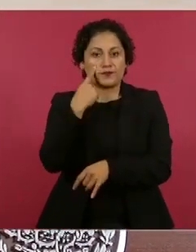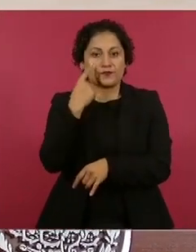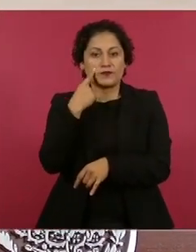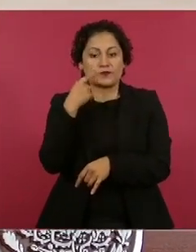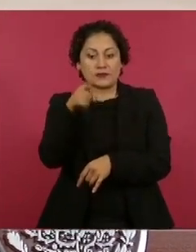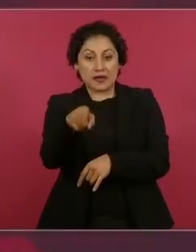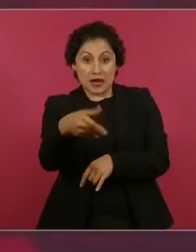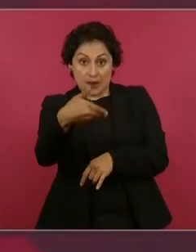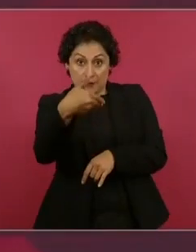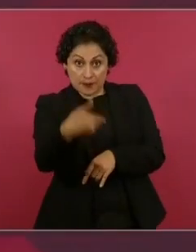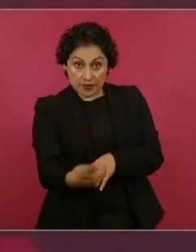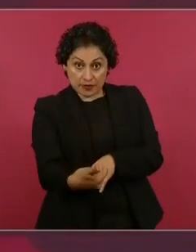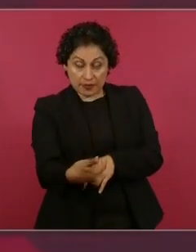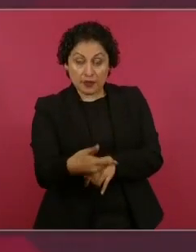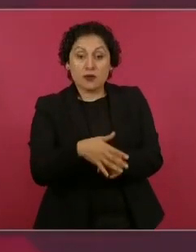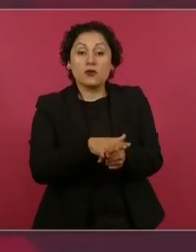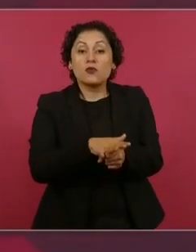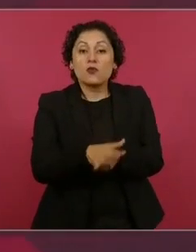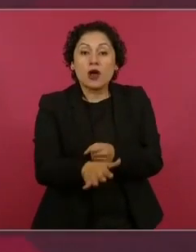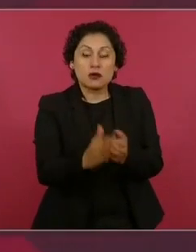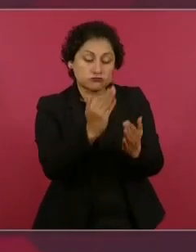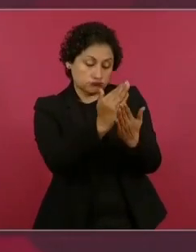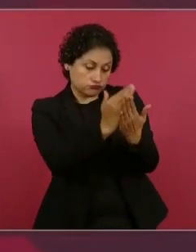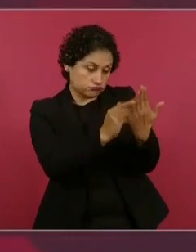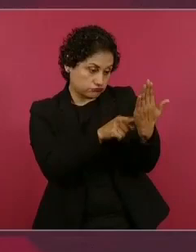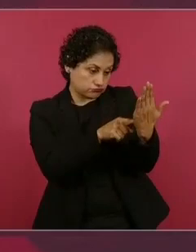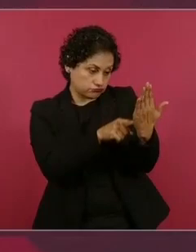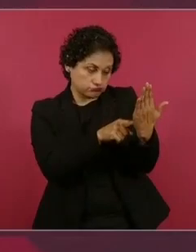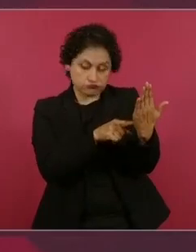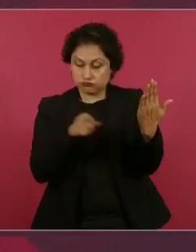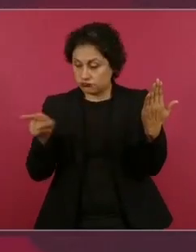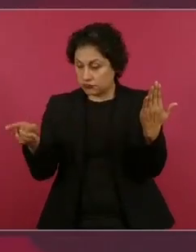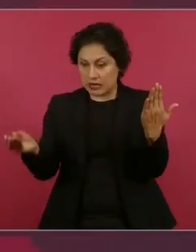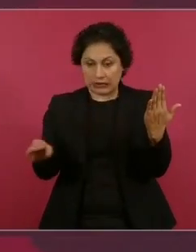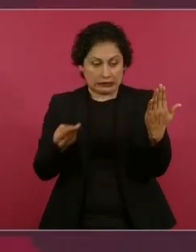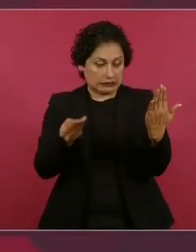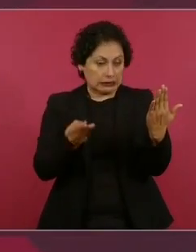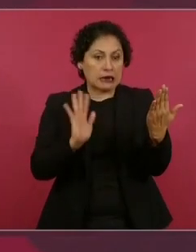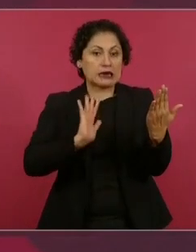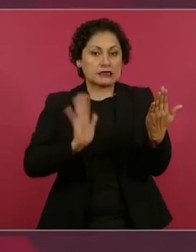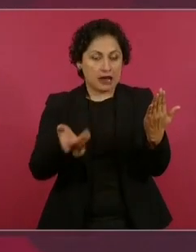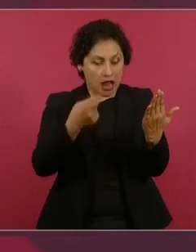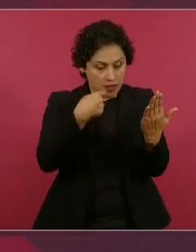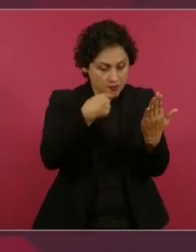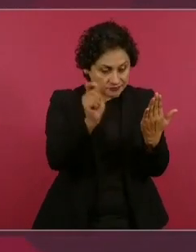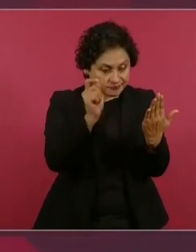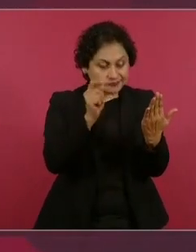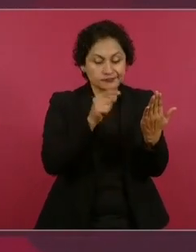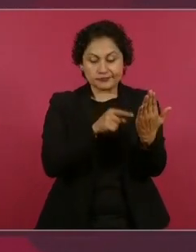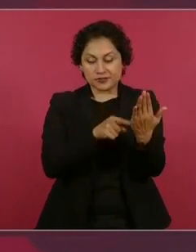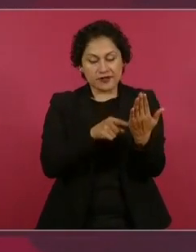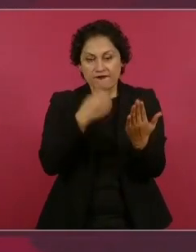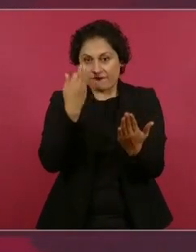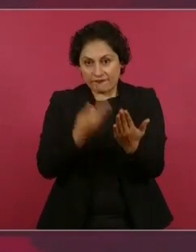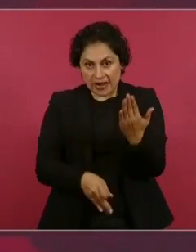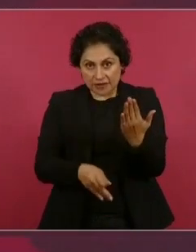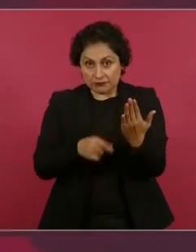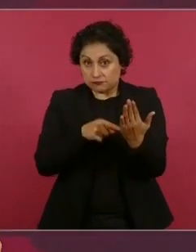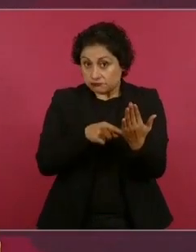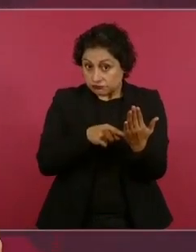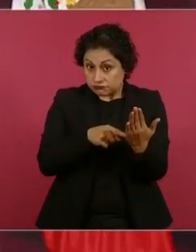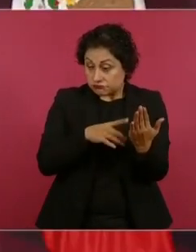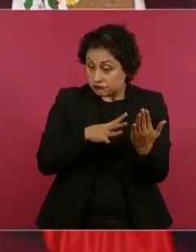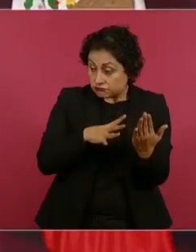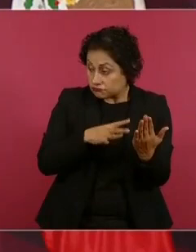nos piden, qué se ha entregado, qué falta y si existe